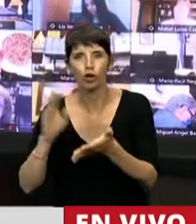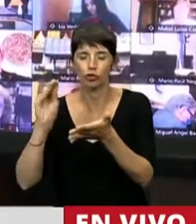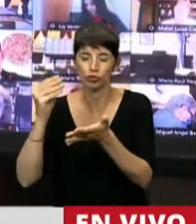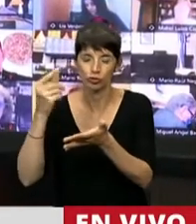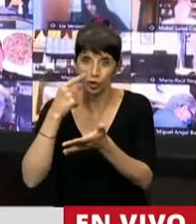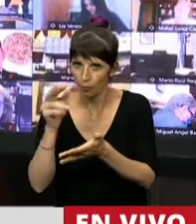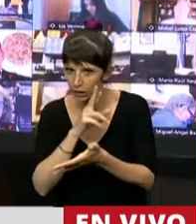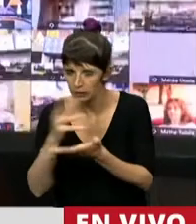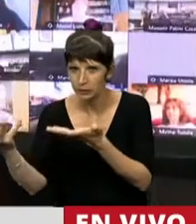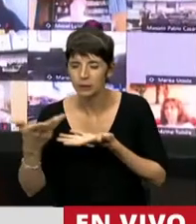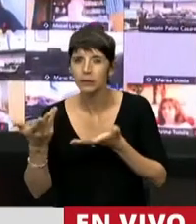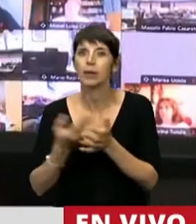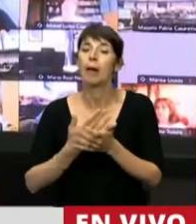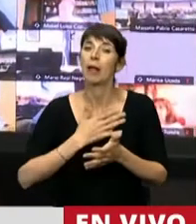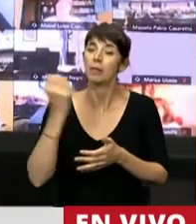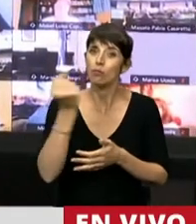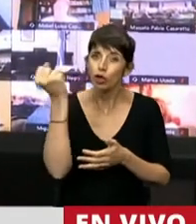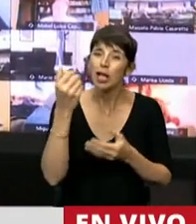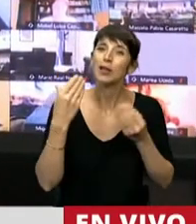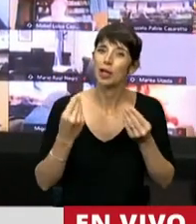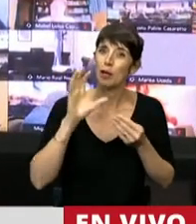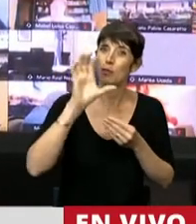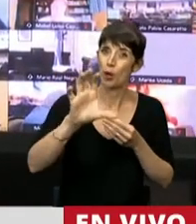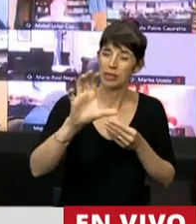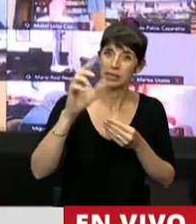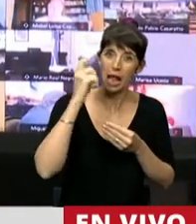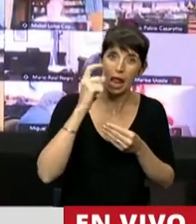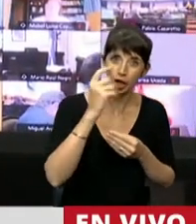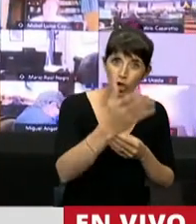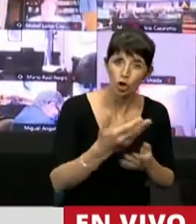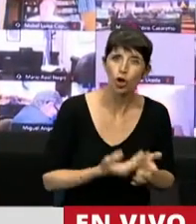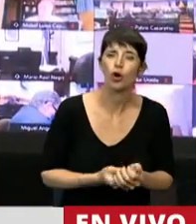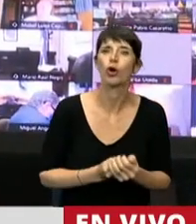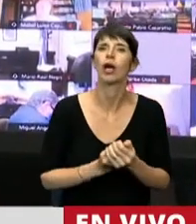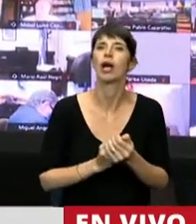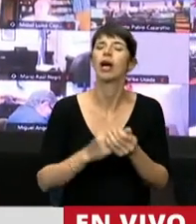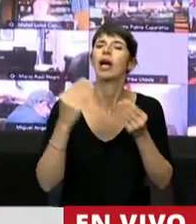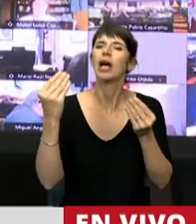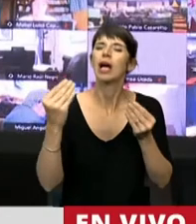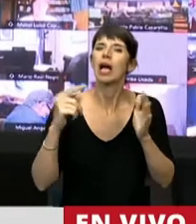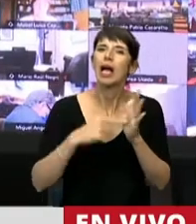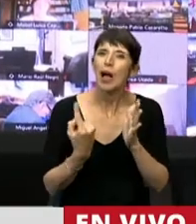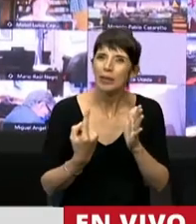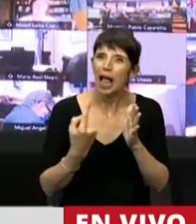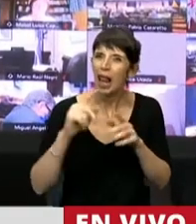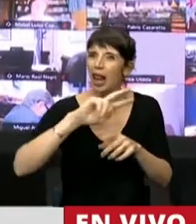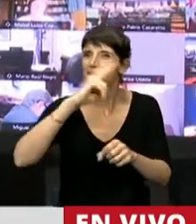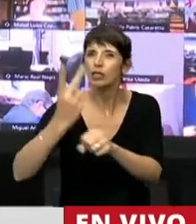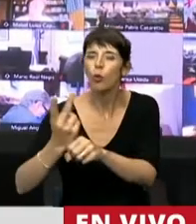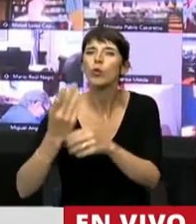importante que en la provincia de Norrioja se considere como capital alterna a Chilecito,